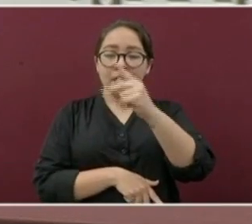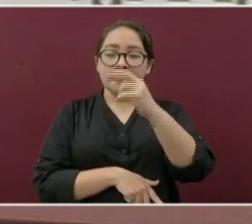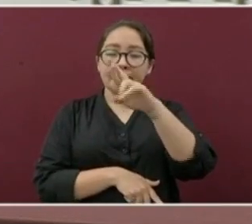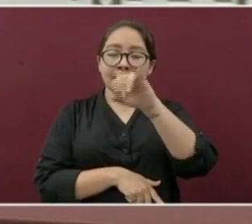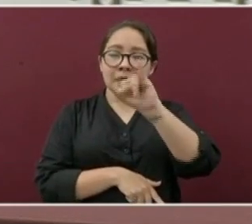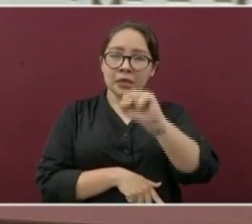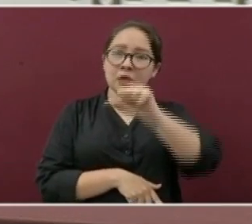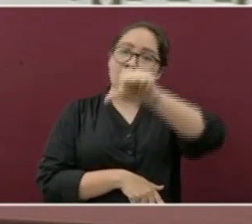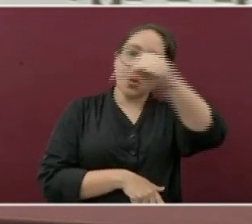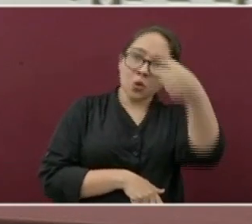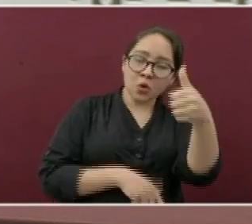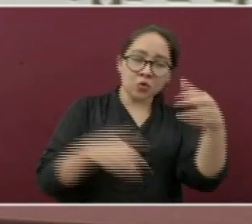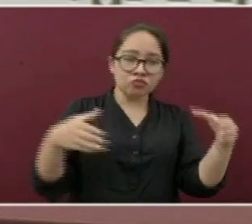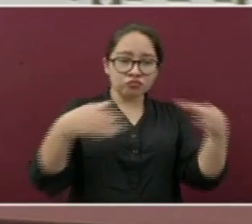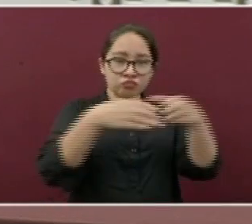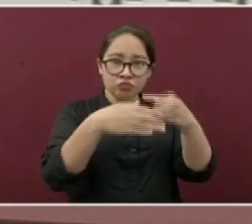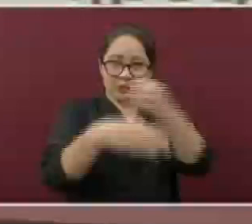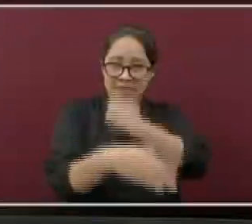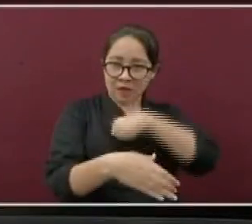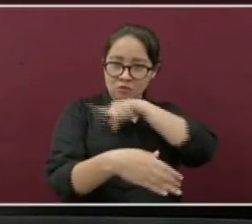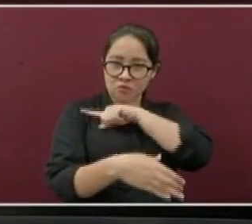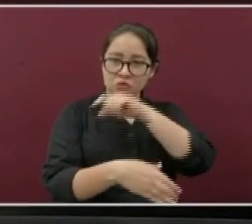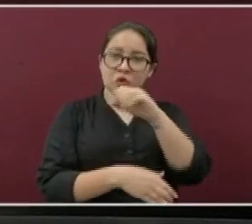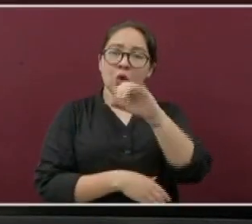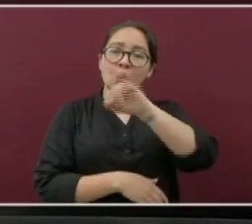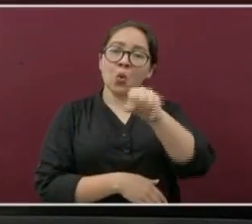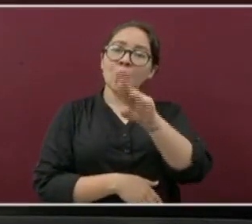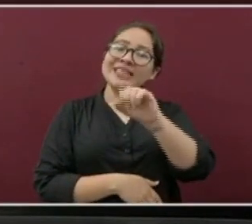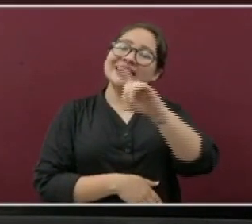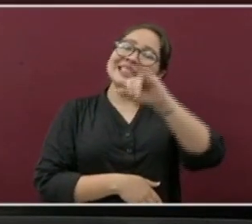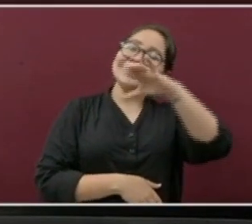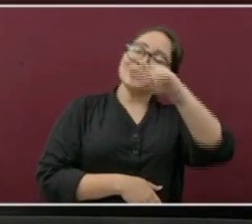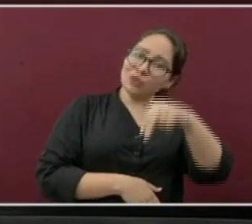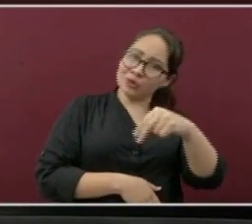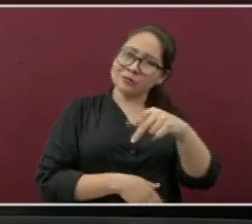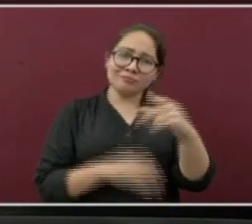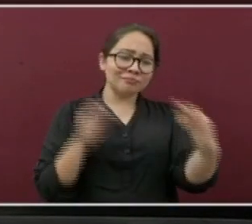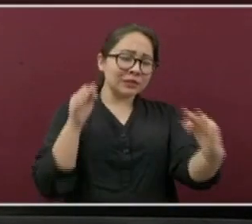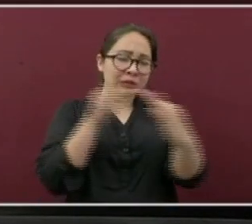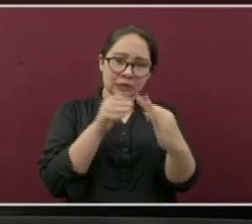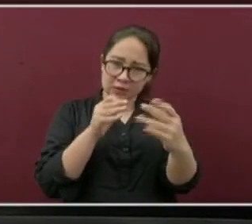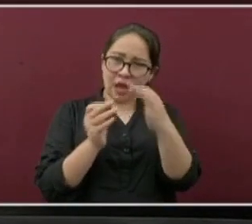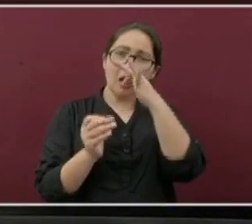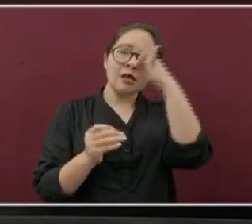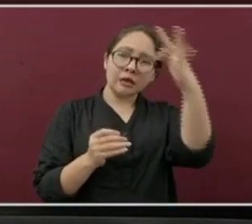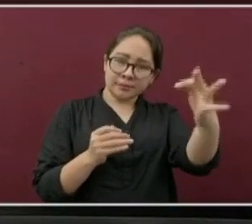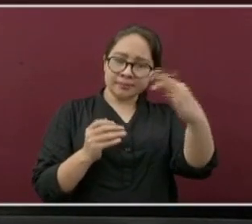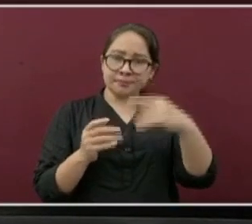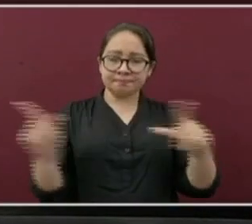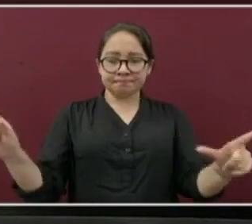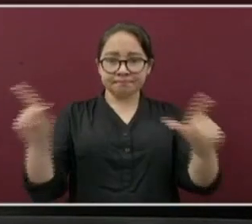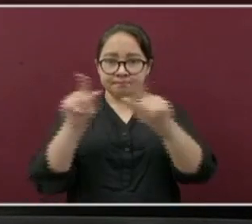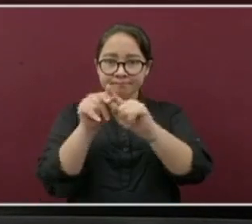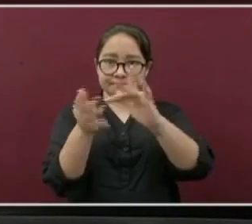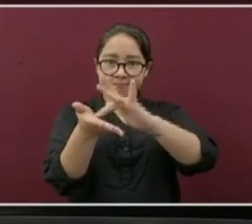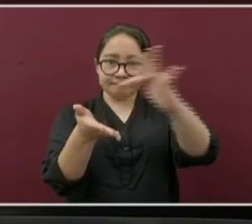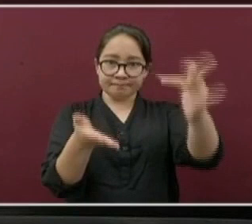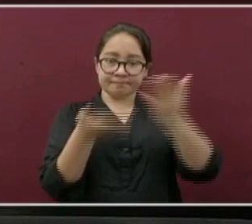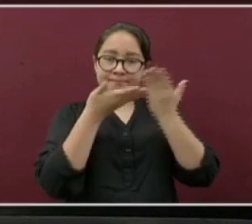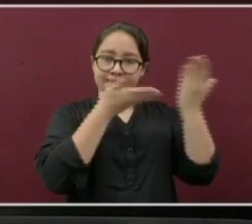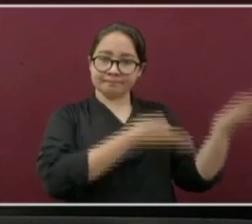jurisdicción sanitaria más cercana. Agradezco el espacio y cedo la voz al doctor Roberto Ramos Salor.